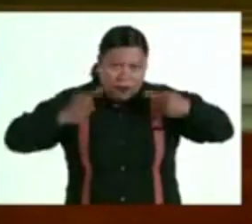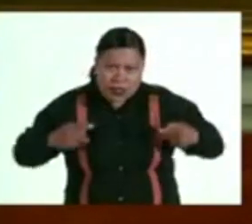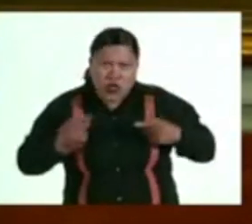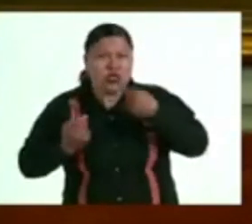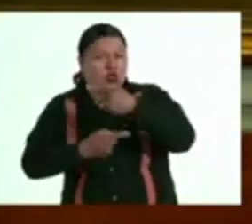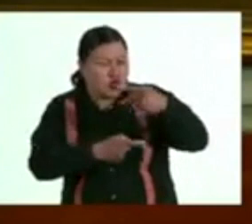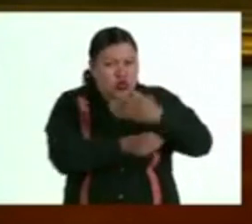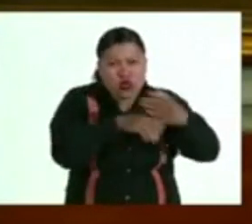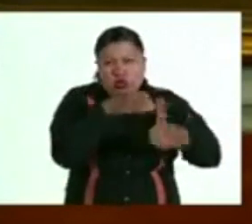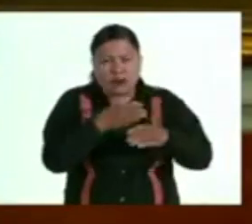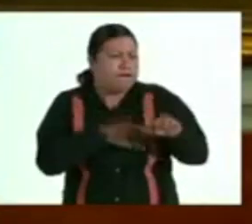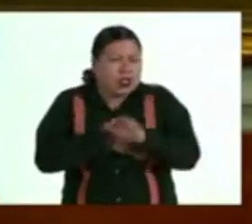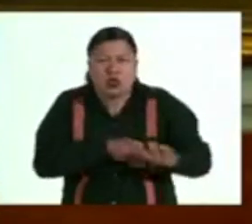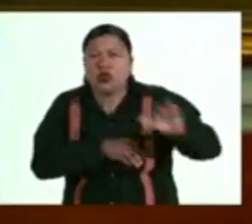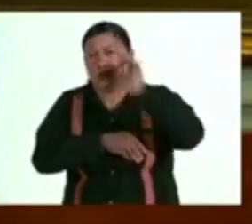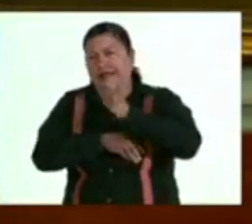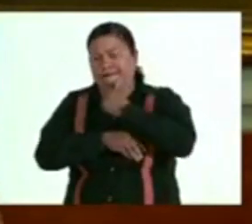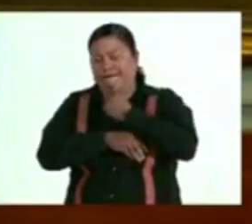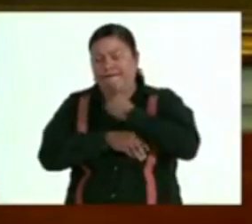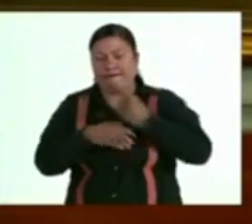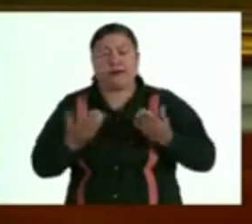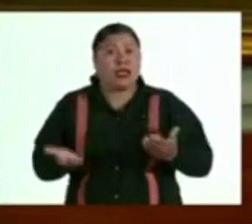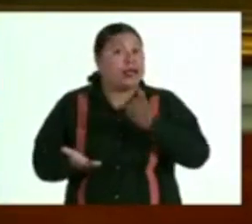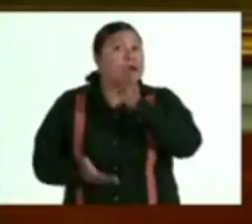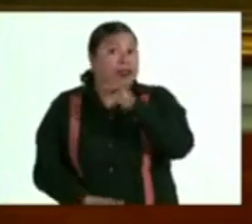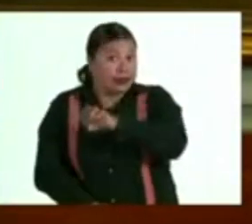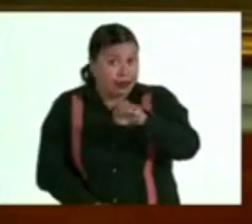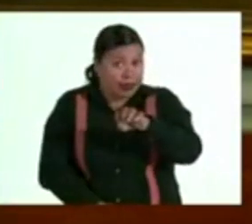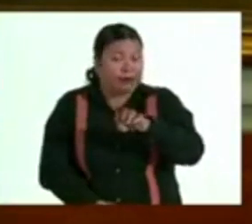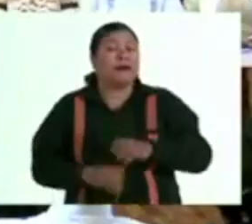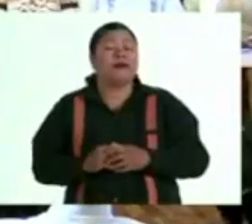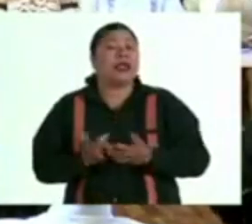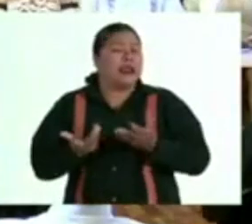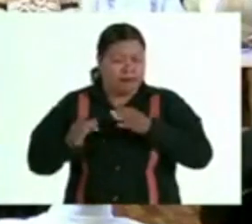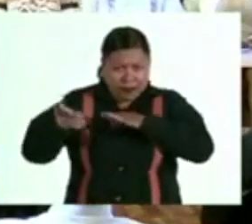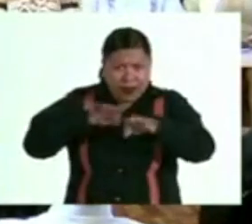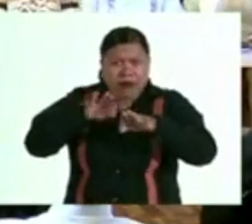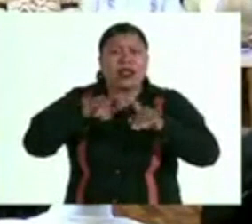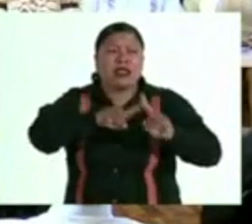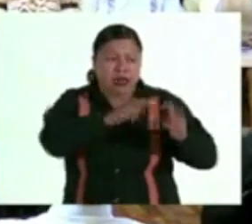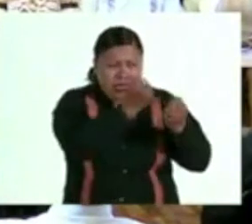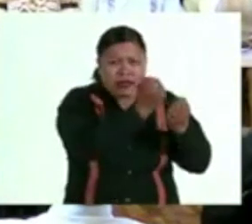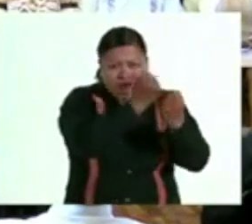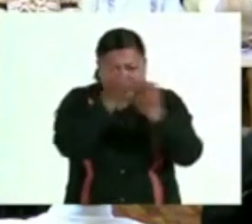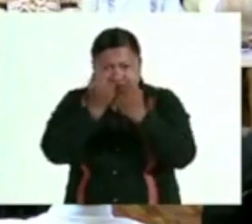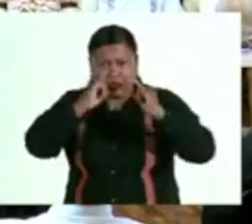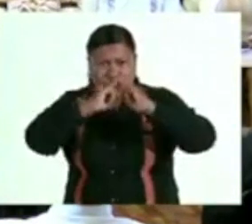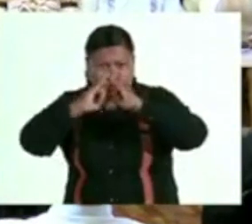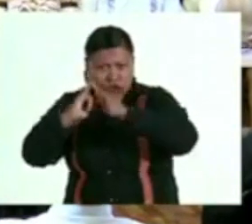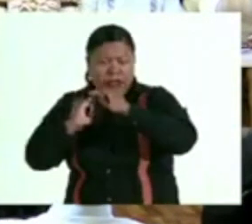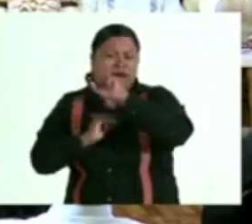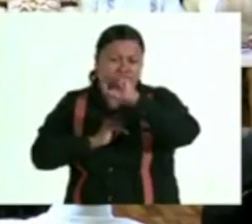patrimonial de todas y todos. La Policía Estatal trabajará con las instituciones de seguridad pública